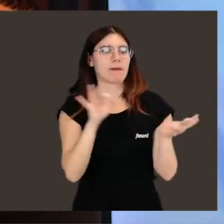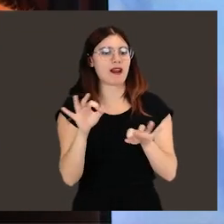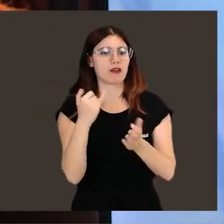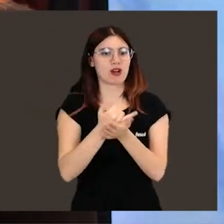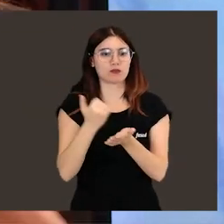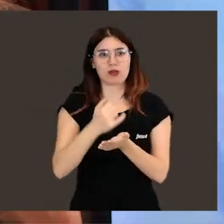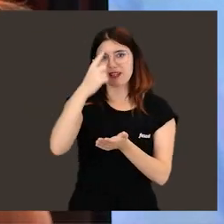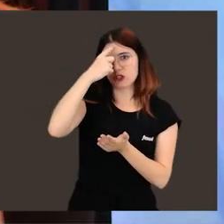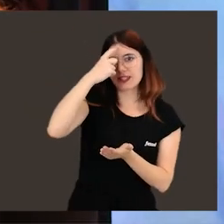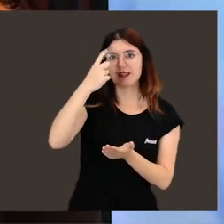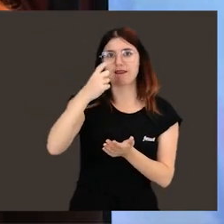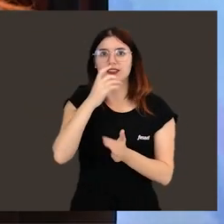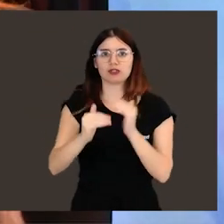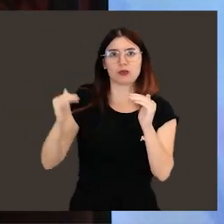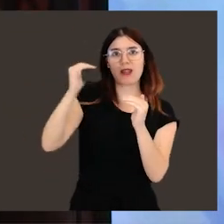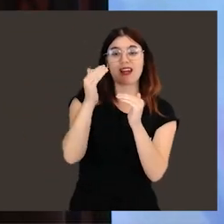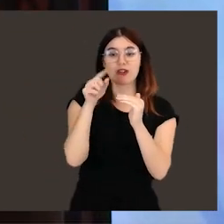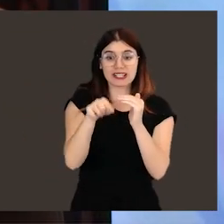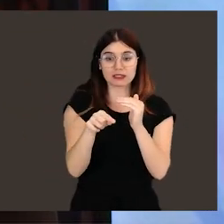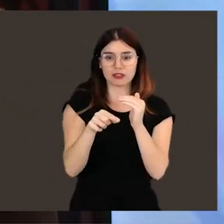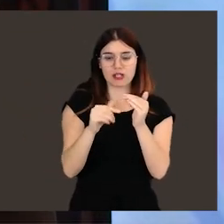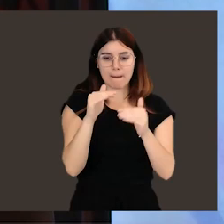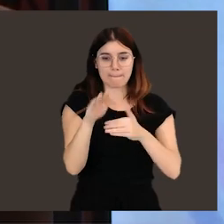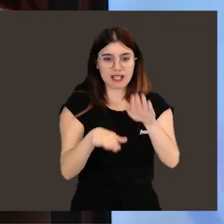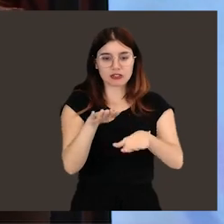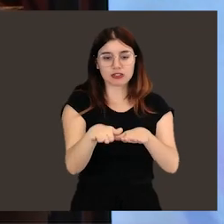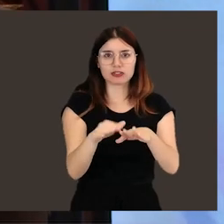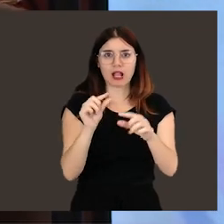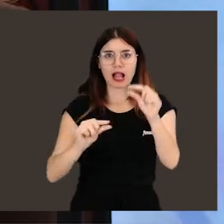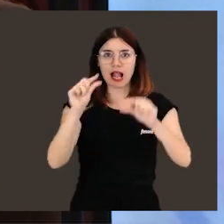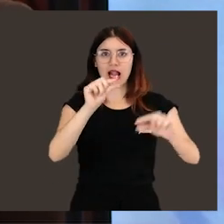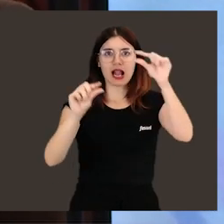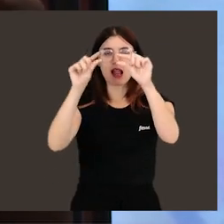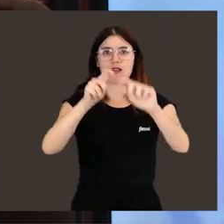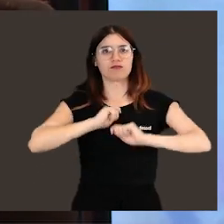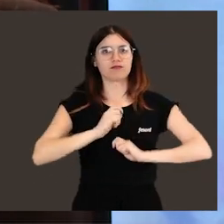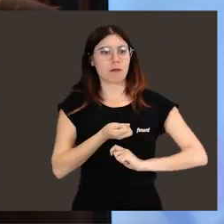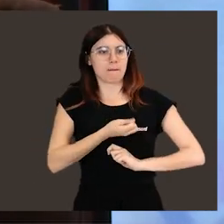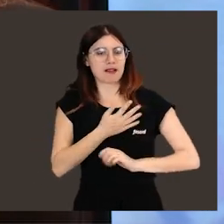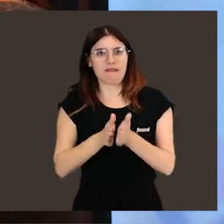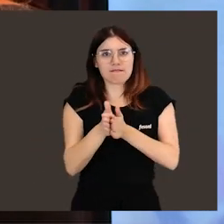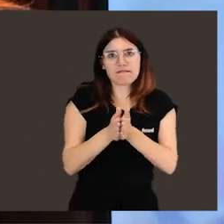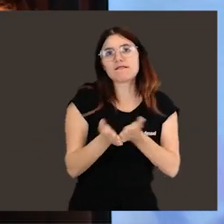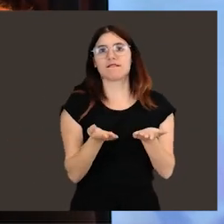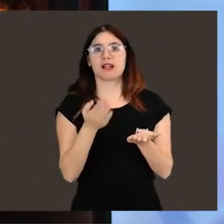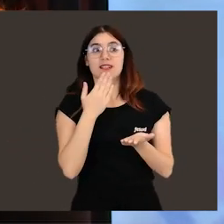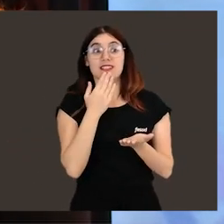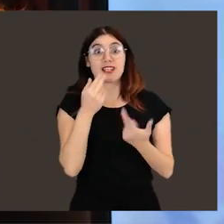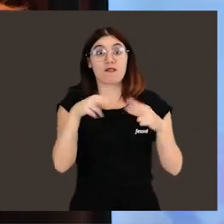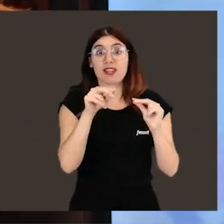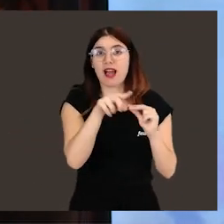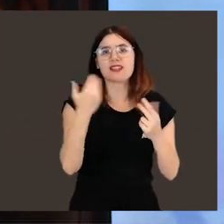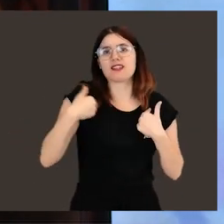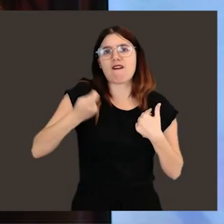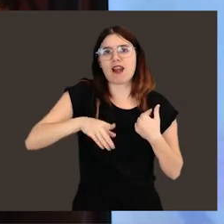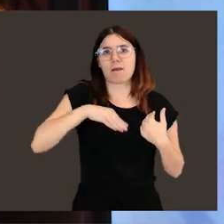consideración, preparar unas pruebas cognitivas y superarlas, todos esos pequeños pasos eran un aliciente en sí mismo y